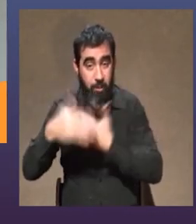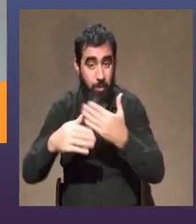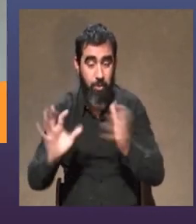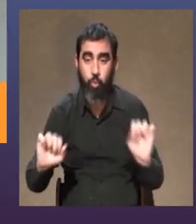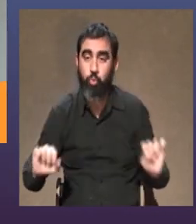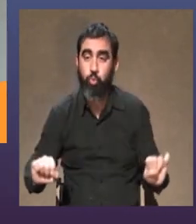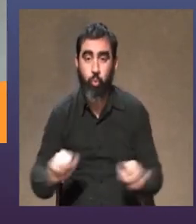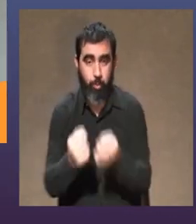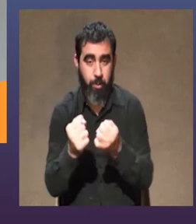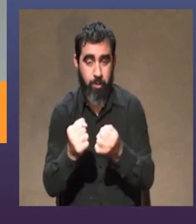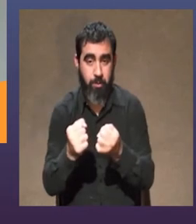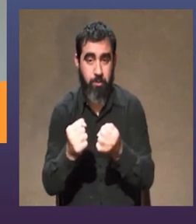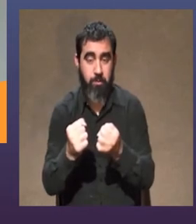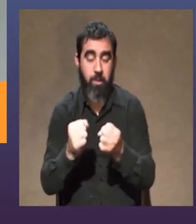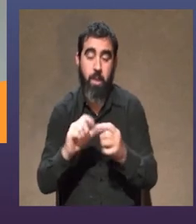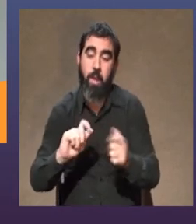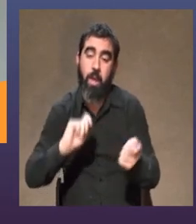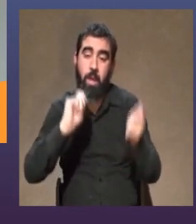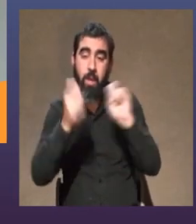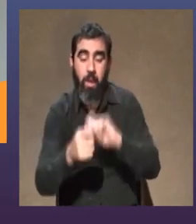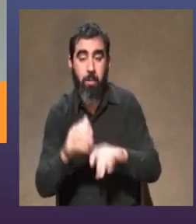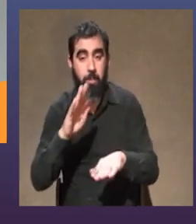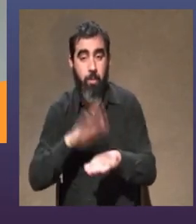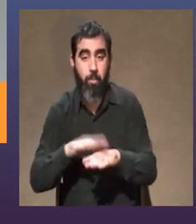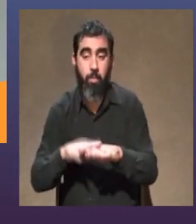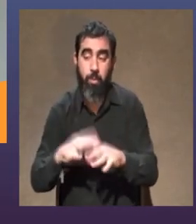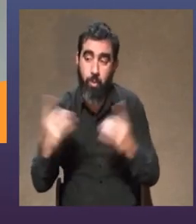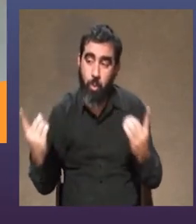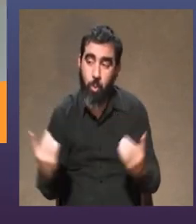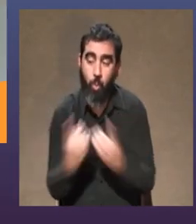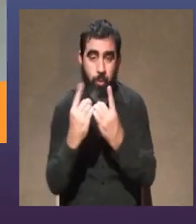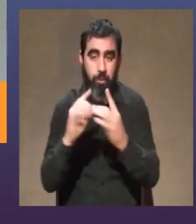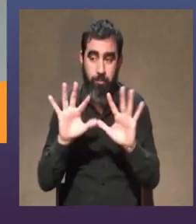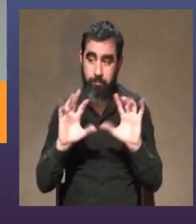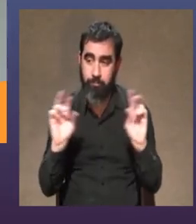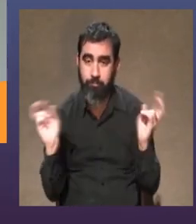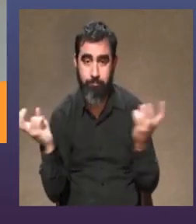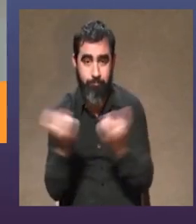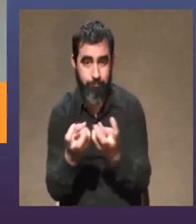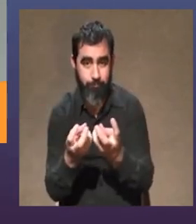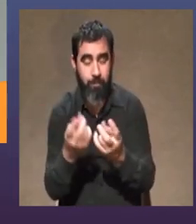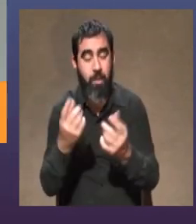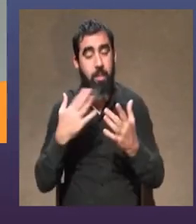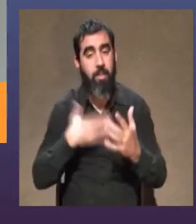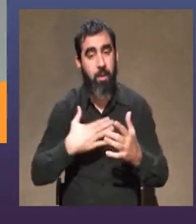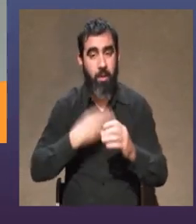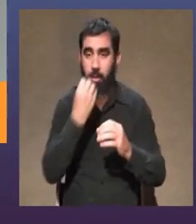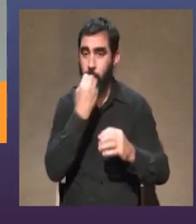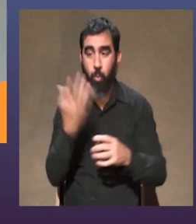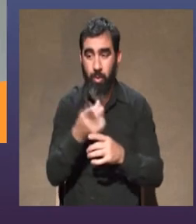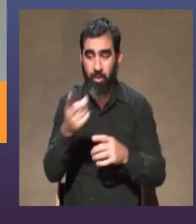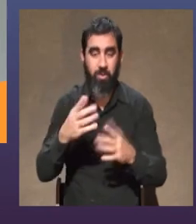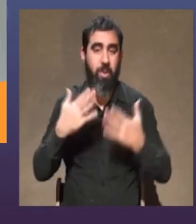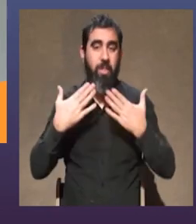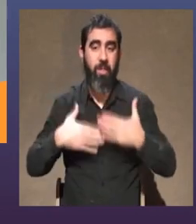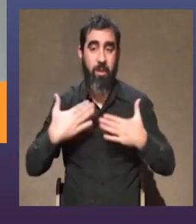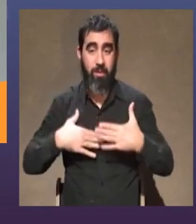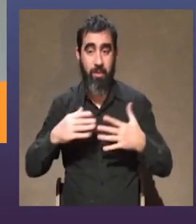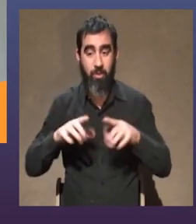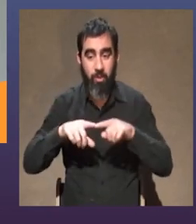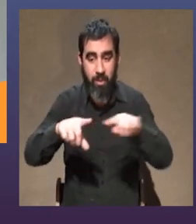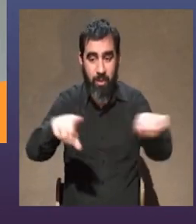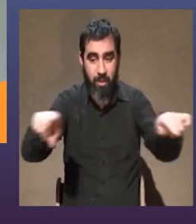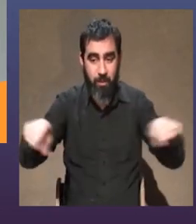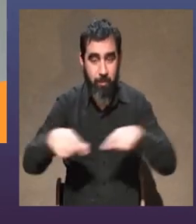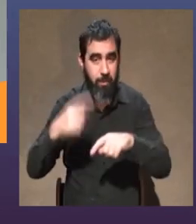y las pasé para el momento en que podamos encontrarnos todos tranquilos por eso también está bueno estar tranquilo en el espacio